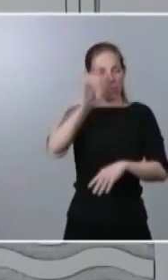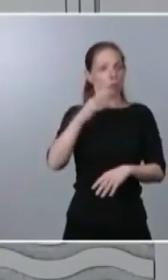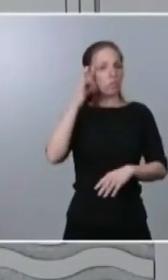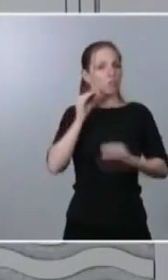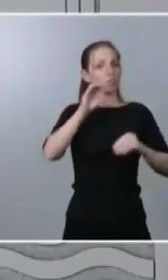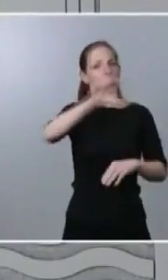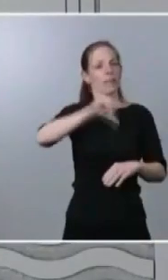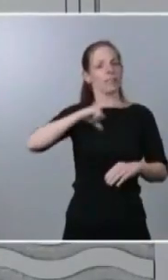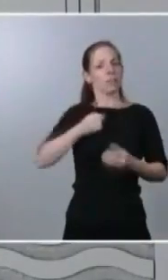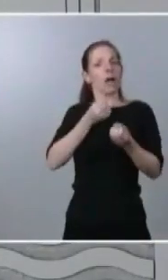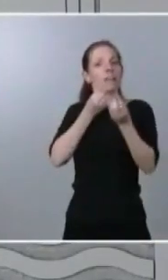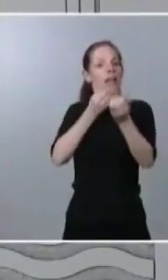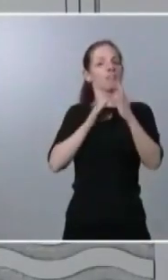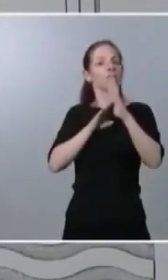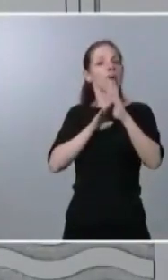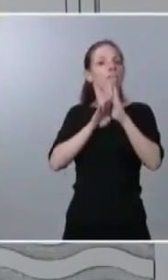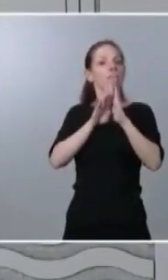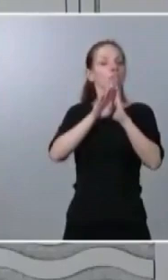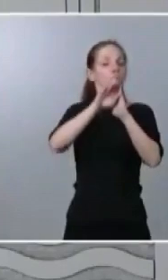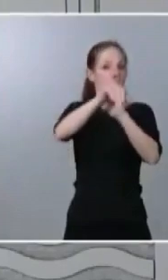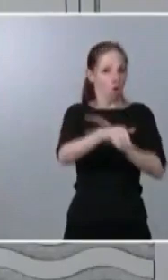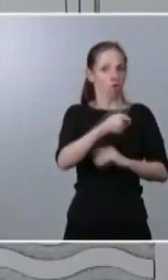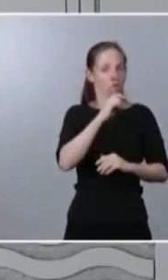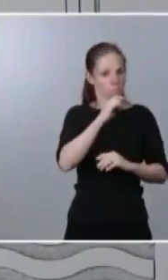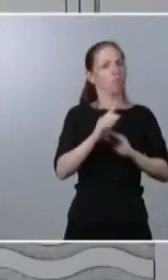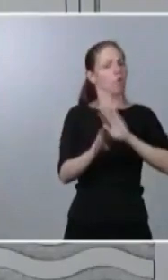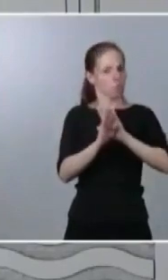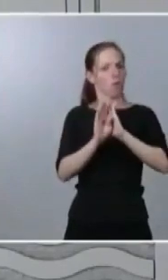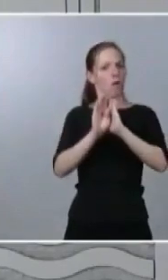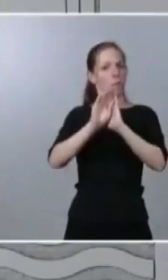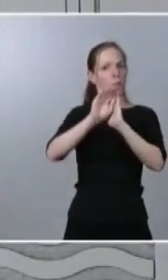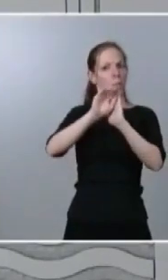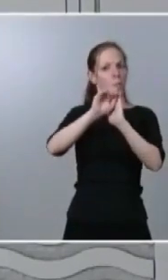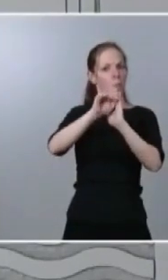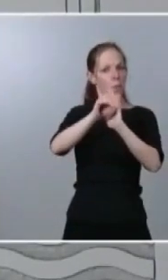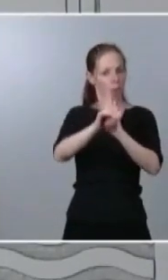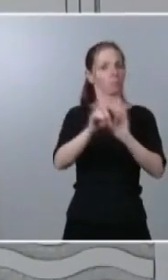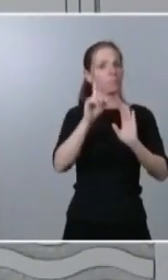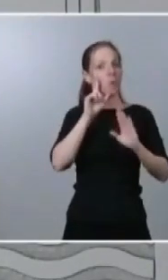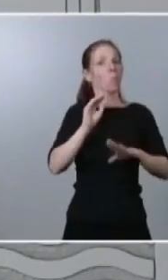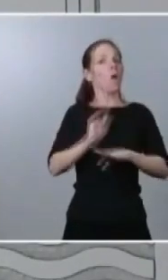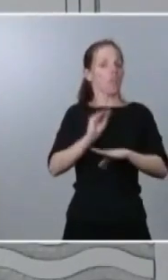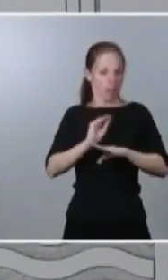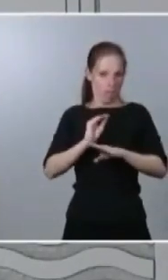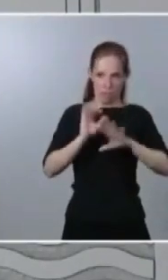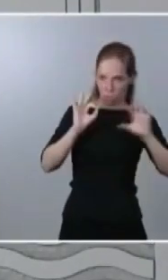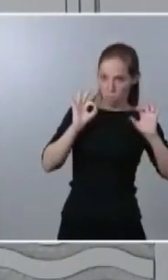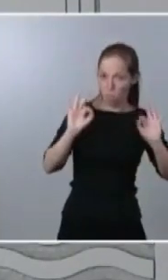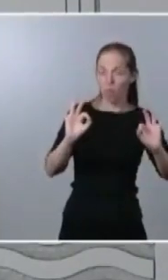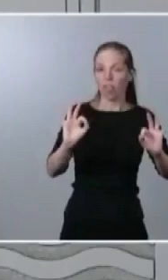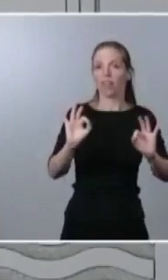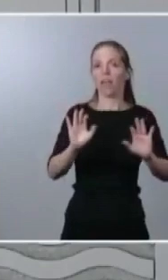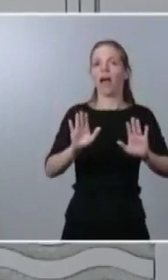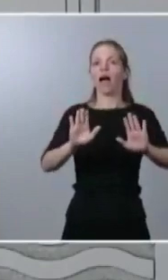datos que siguen la tendencia del descenso, por tanto, con moderación, con mucha moderación, con mucha prudencia, pero desde luego, desde el